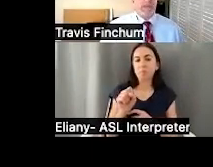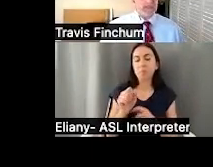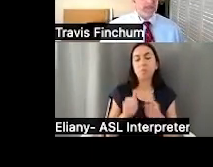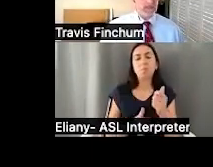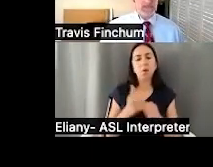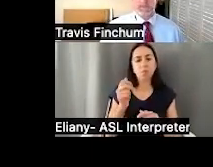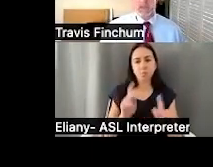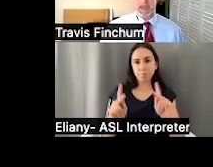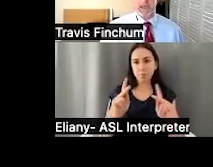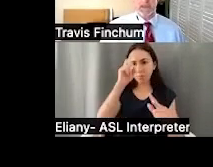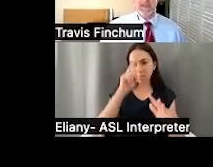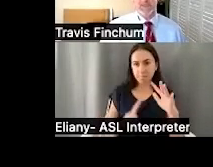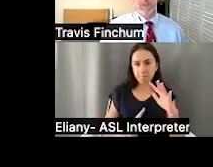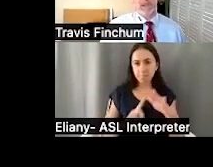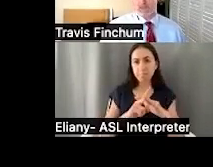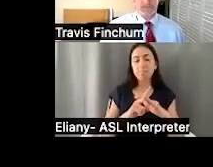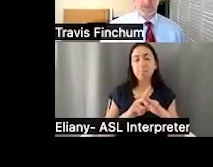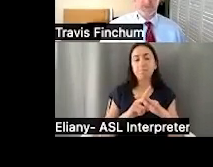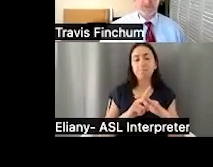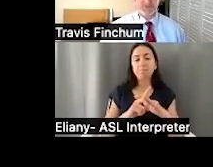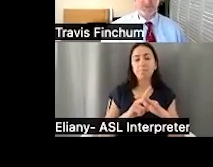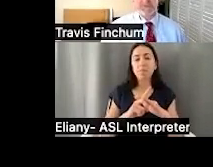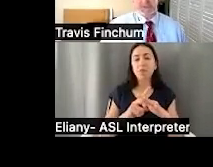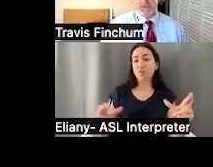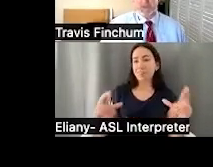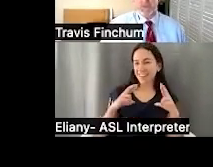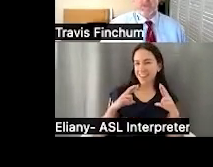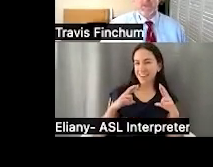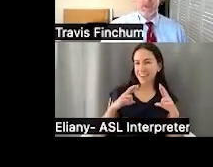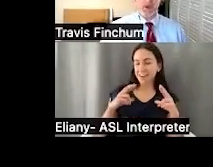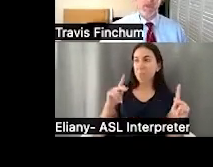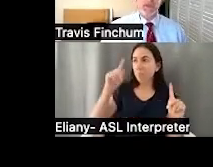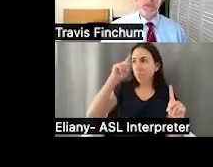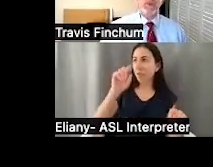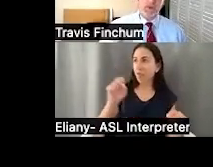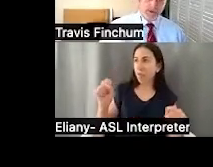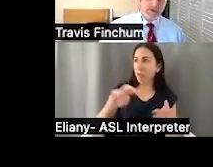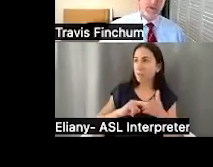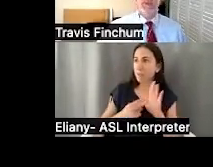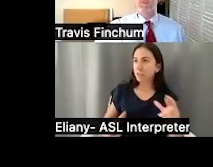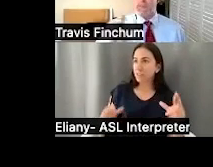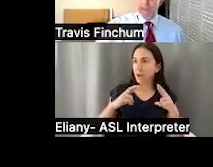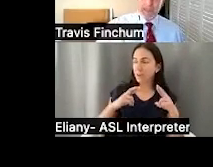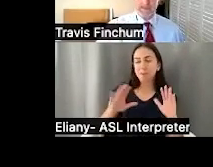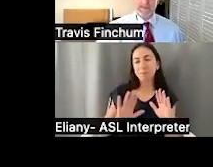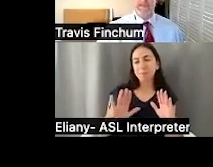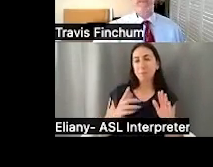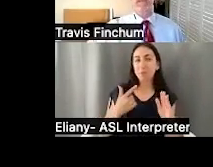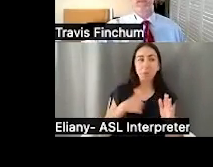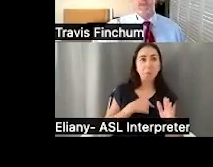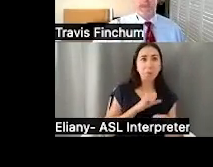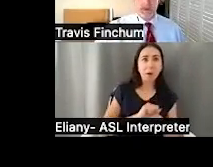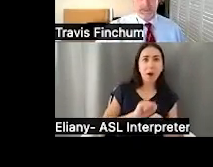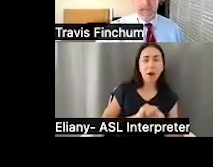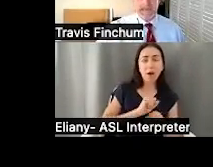seguro social con las personas, lo primero que piensan es acerca de la jubilación. Seguro social es lo que conocemos la mayor parte de